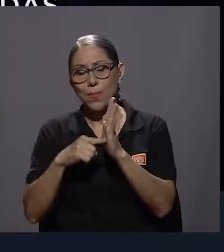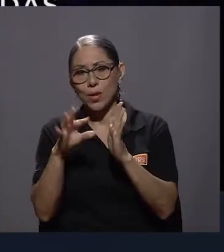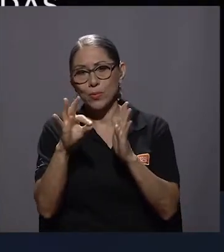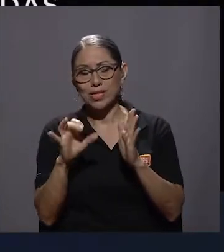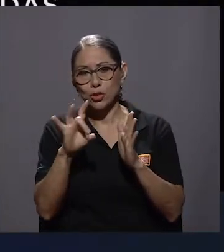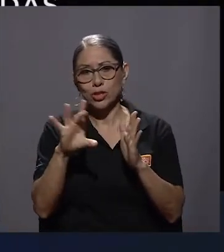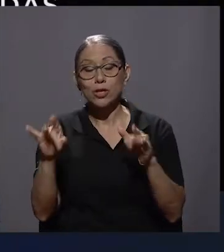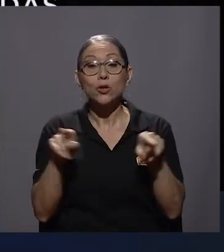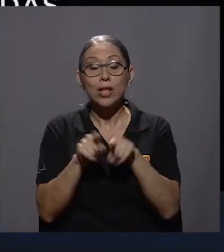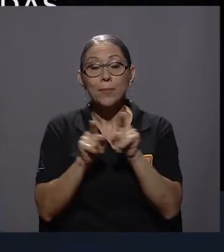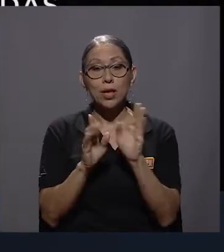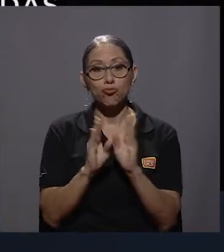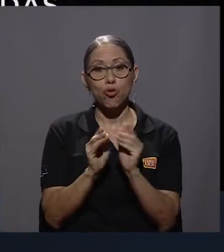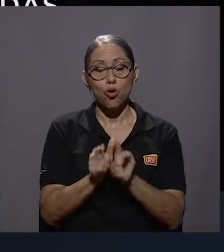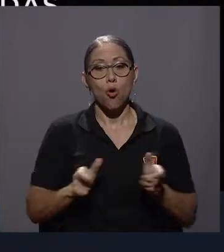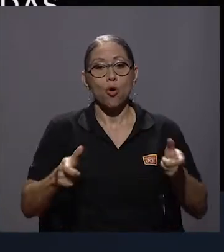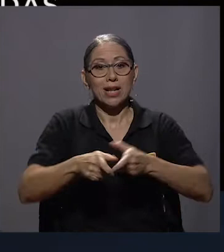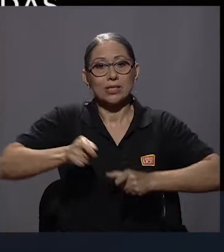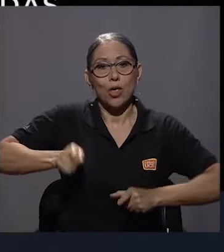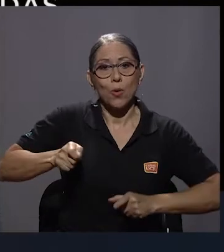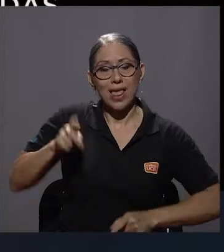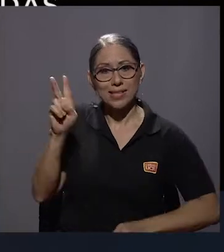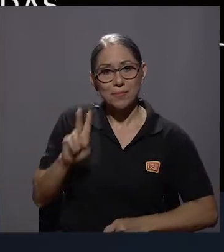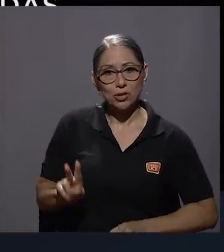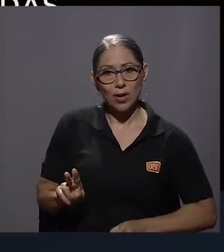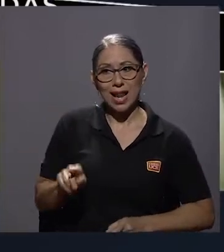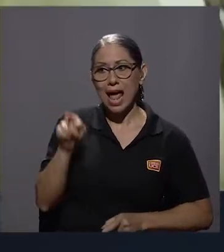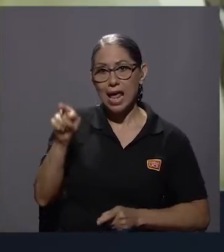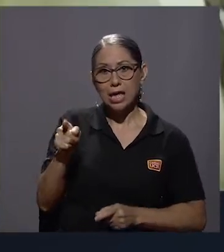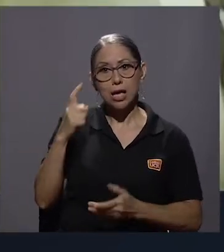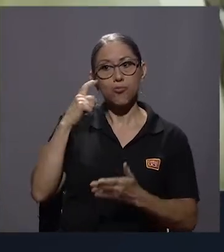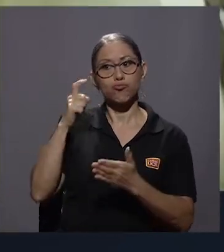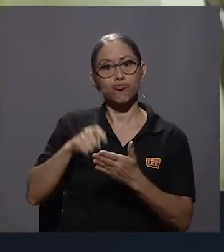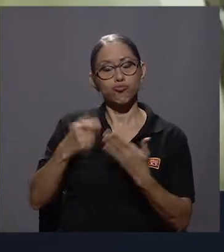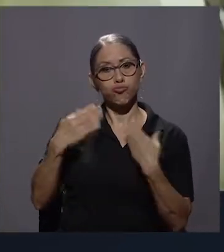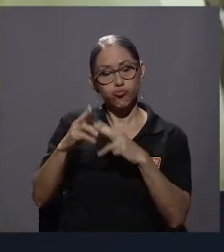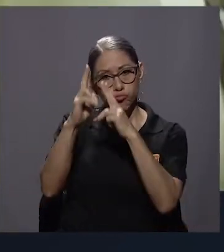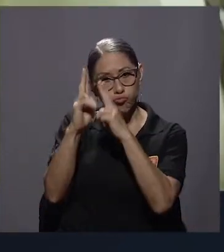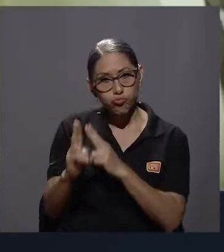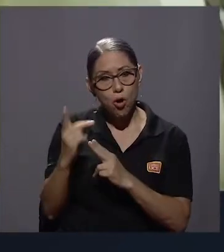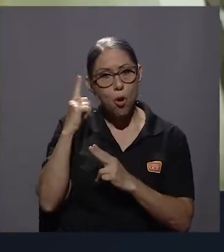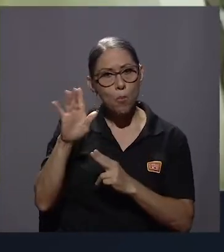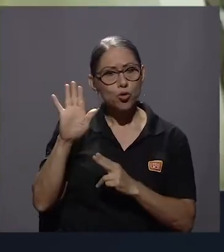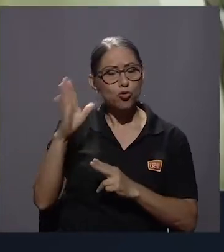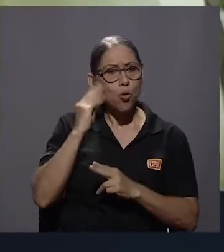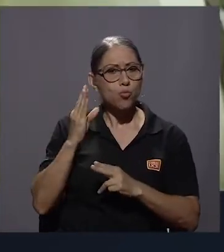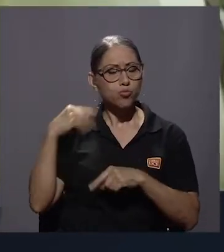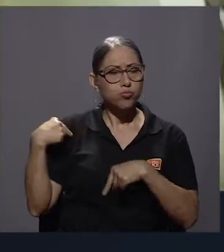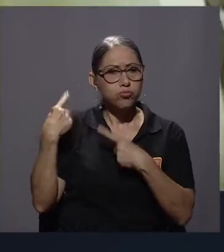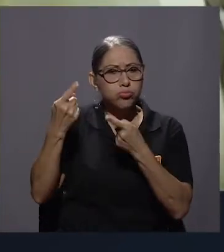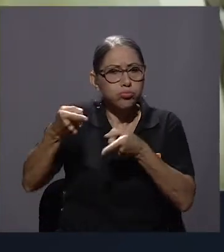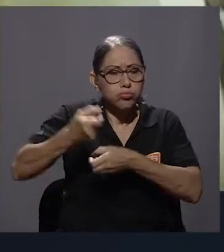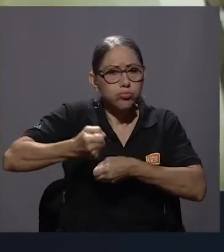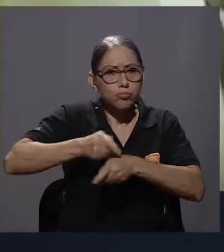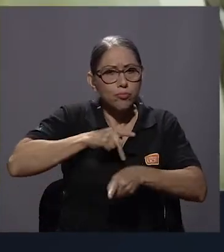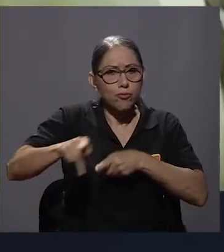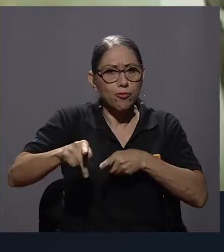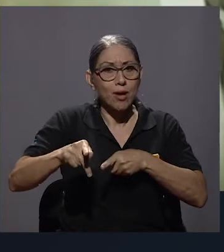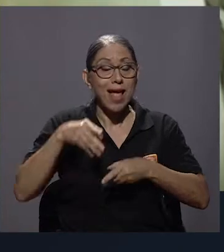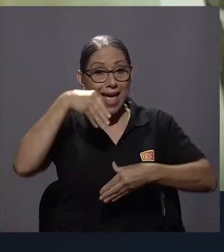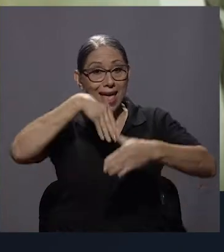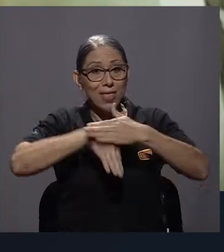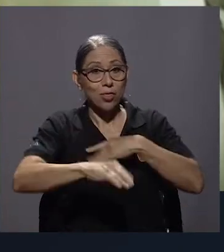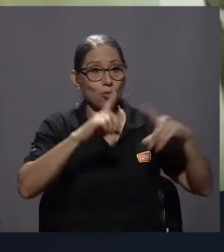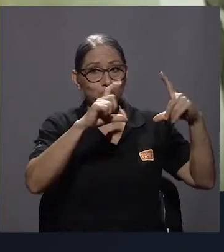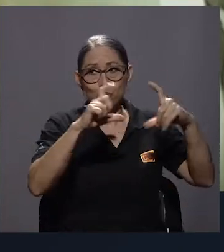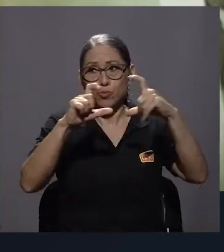y del Congreso de Abogadas efectuado en Venezuela, donde fue distinguida por su larga y fructífera labor profesional. Ingresó a la